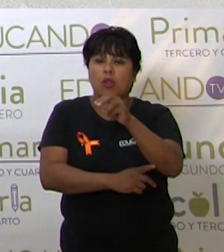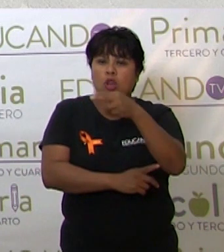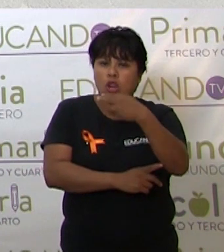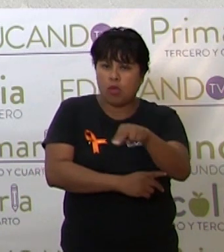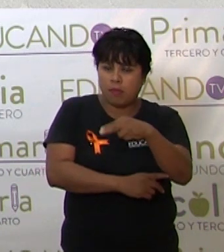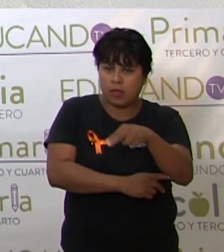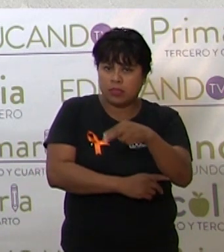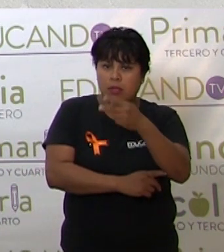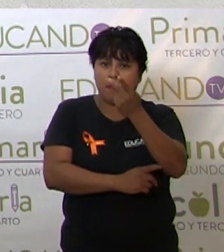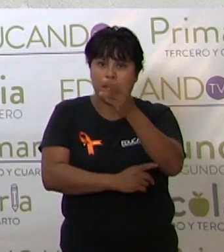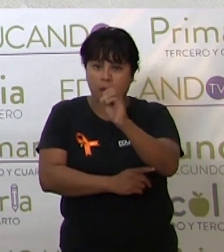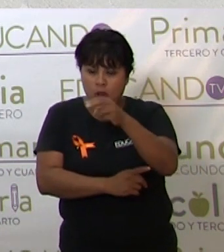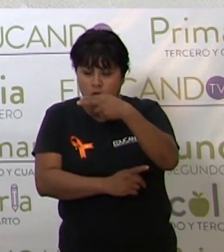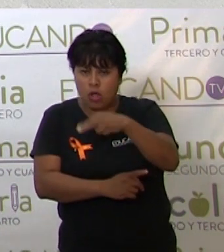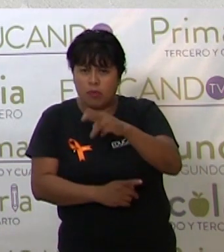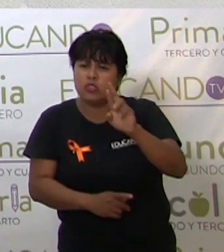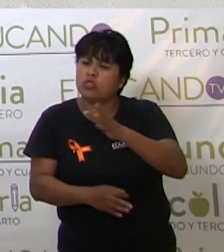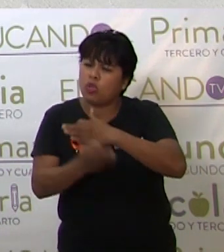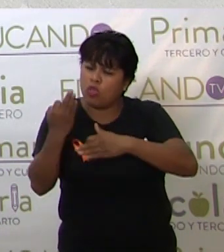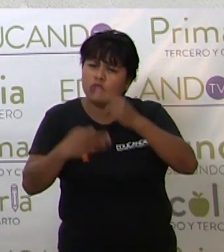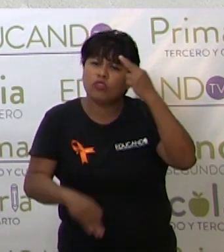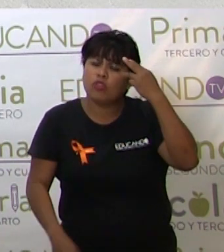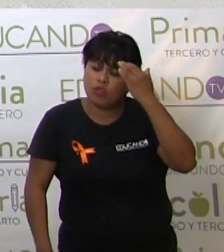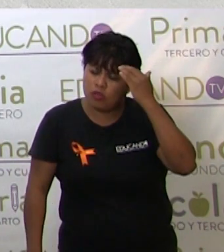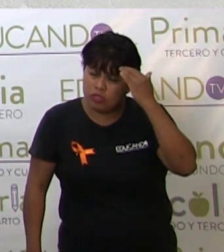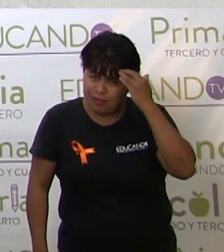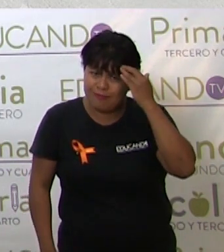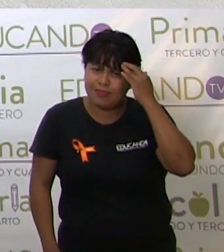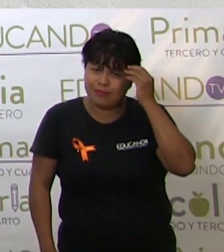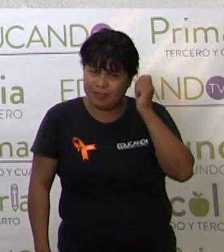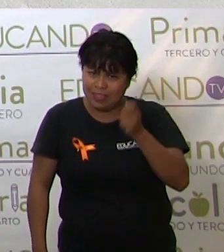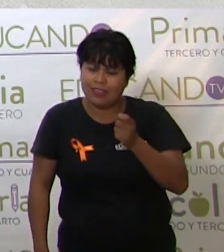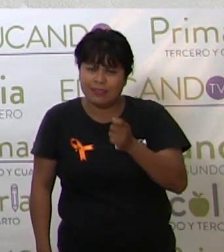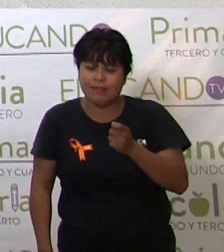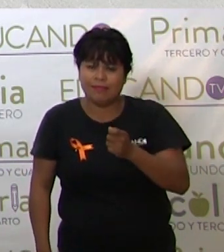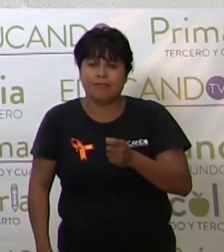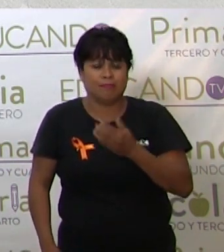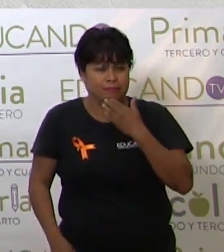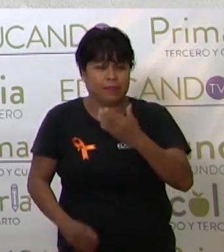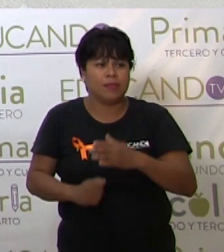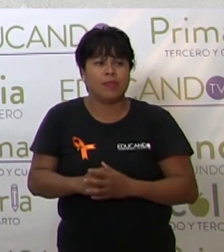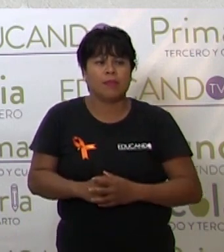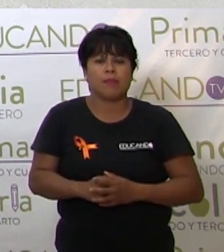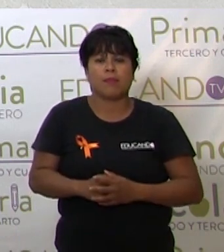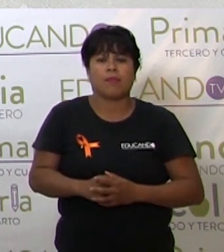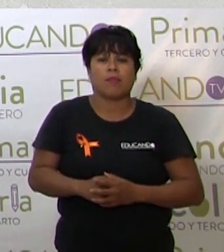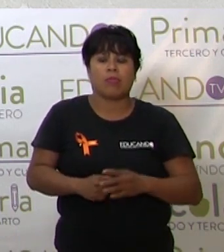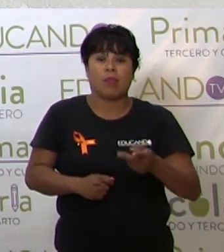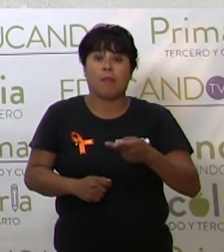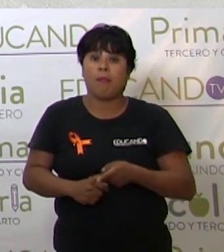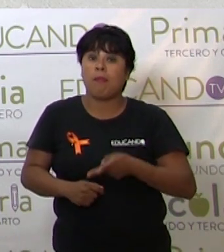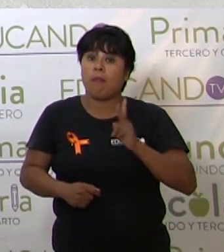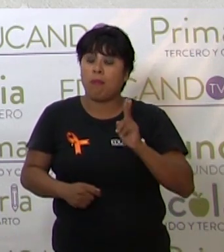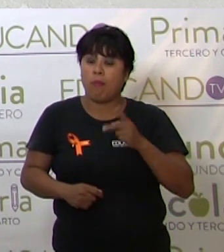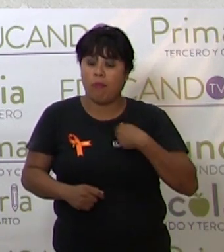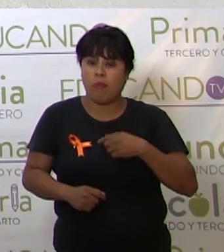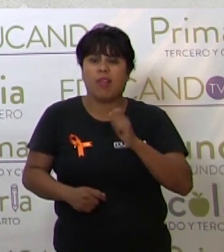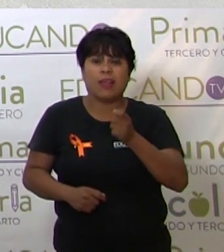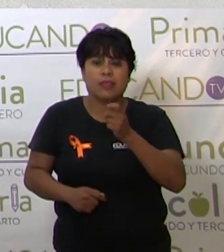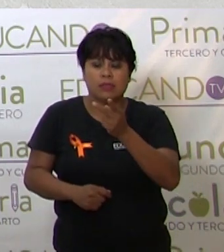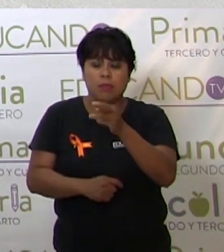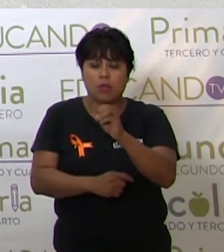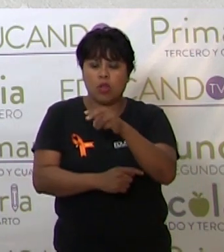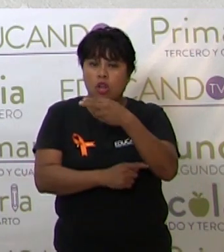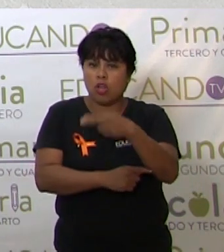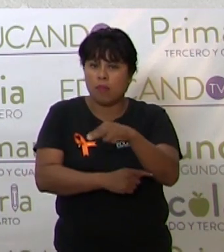Sí, recuerdan los pronombres, ¿verdad? Todos recordamos los pronombres, ¿verdad? Bueno. Pero, ¿qué son los pronombres?